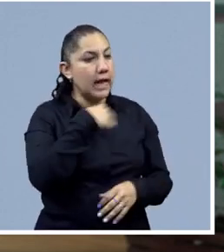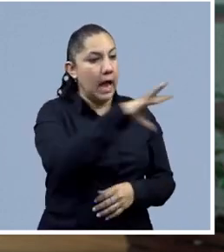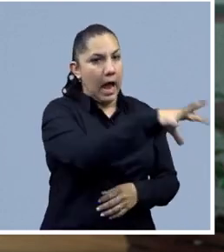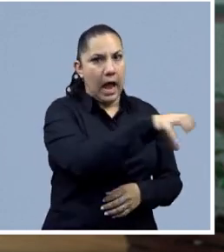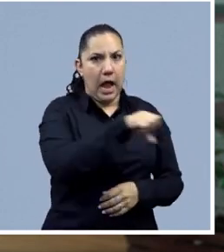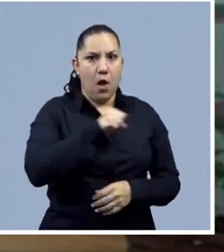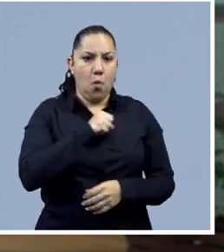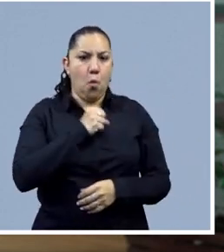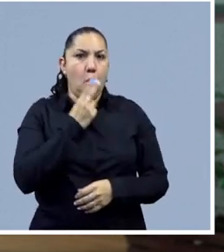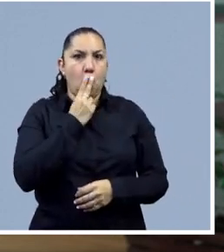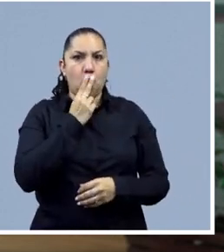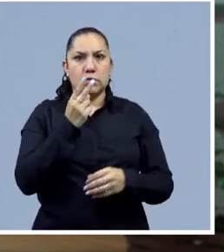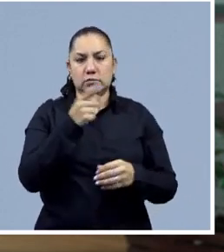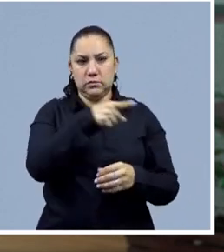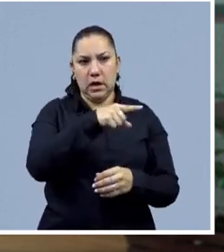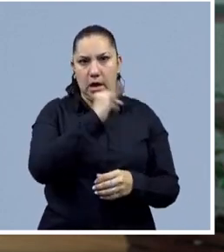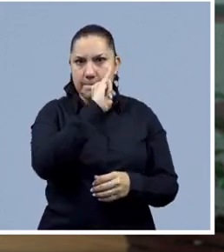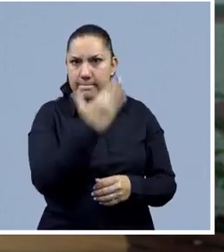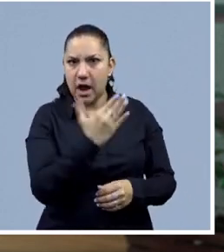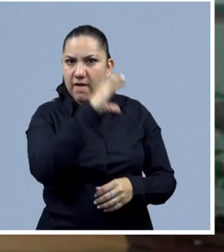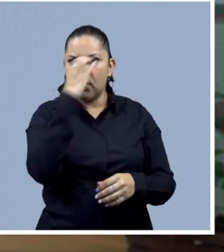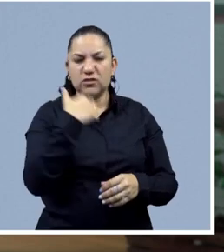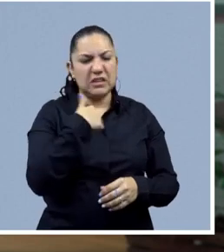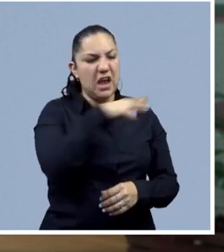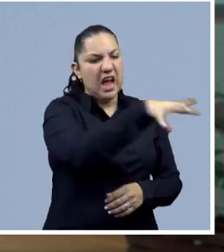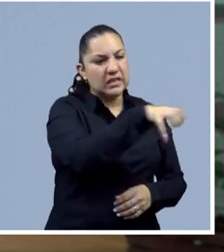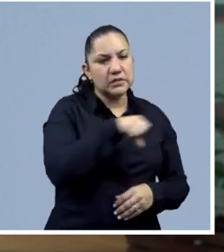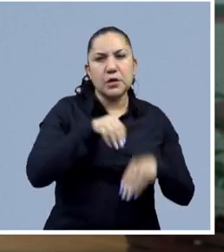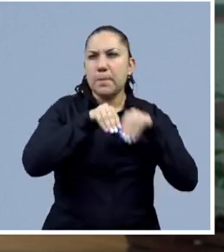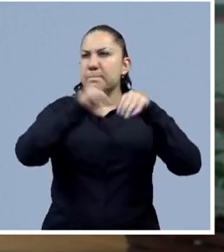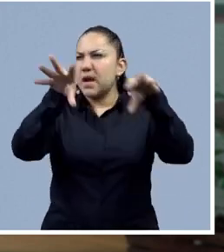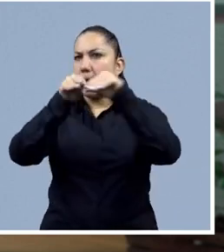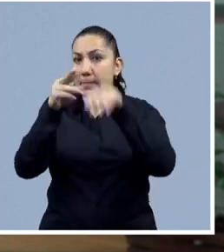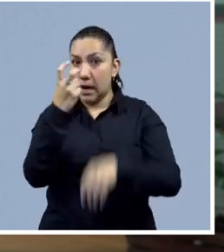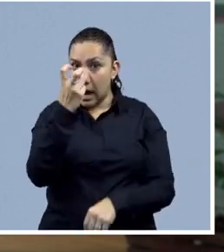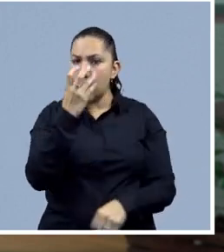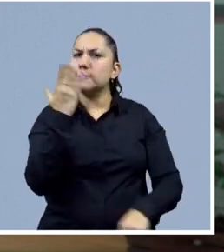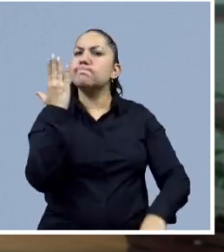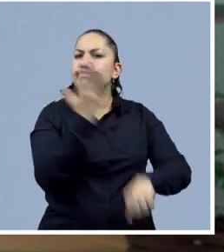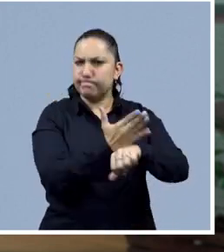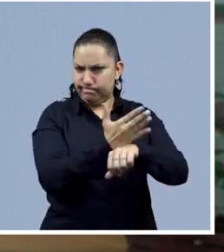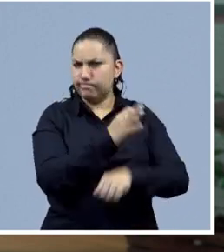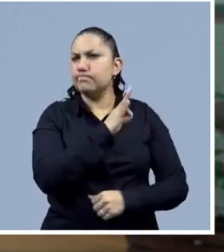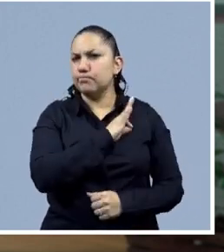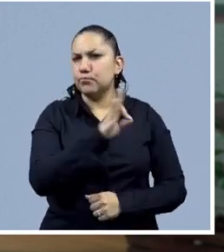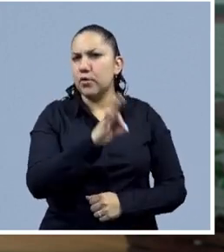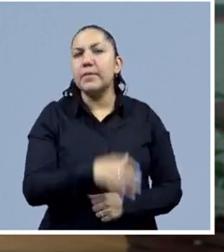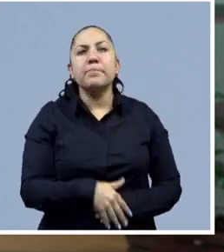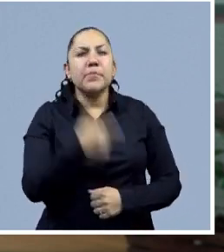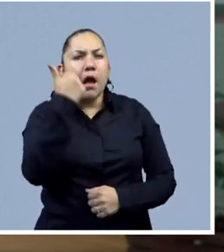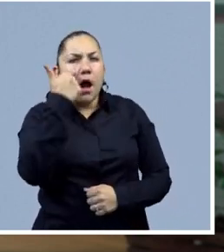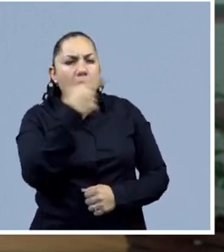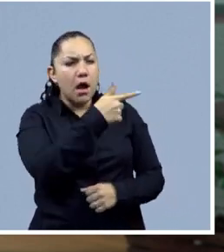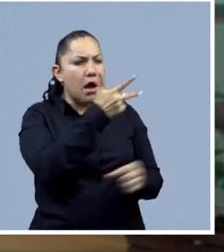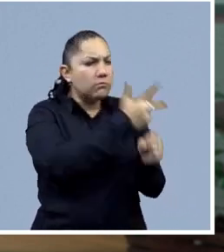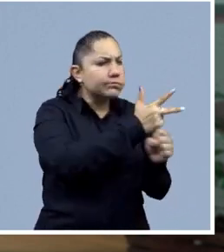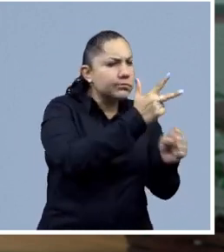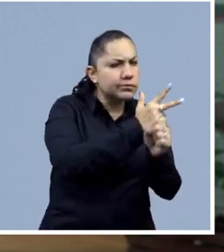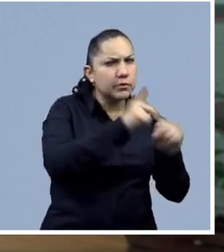imágenes en lo personal para también tratar de divulgarlas o de difundirlas también con periodistas y demás, como lo vemos